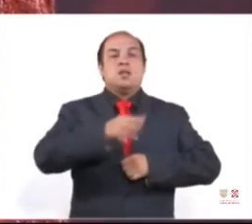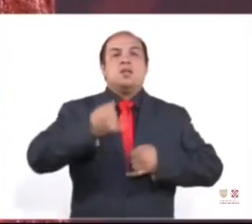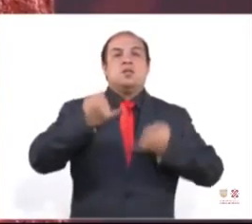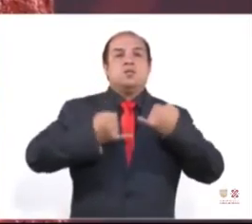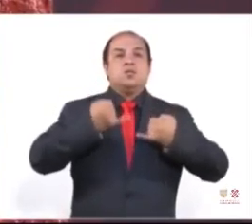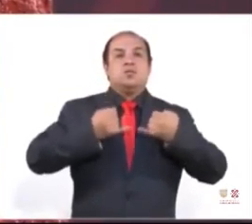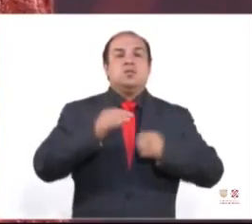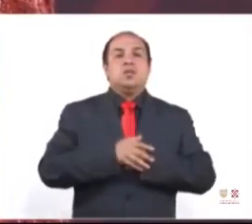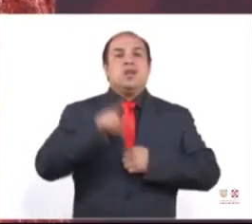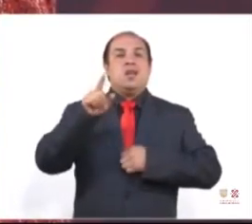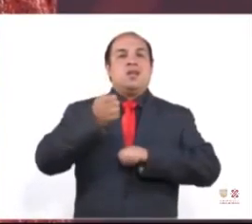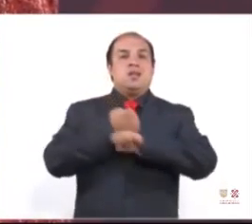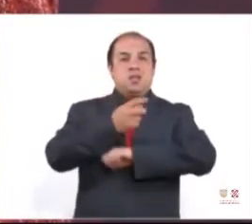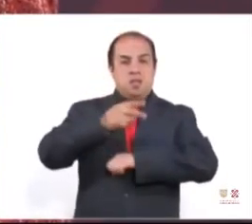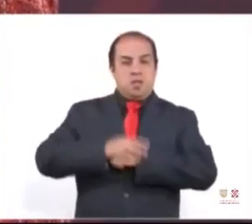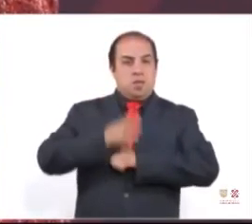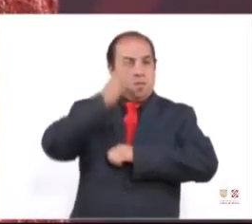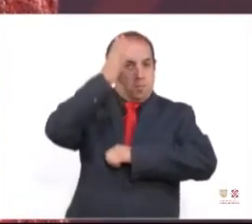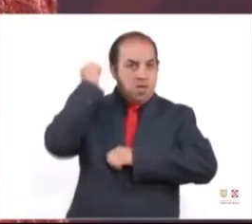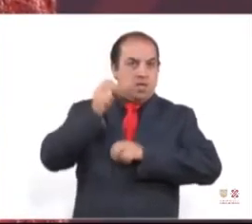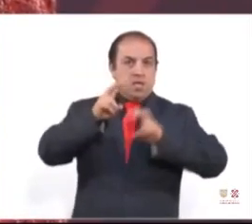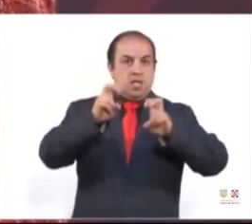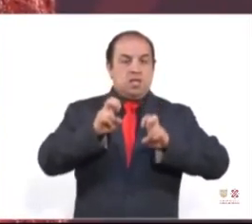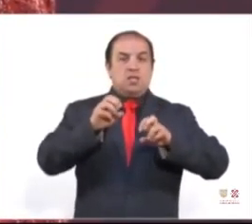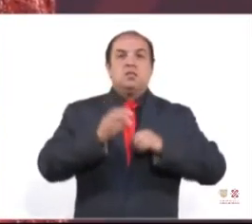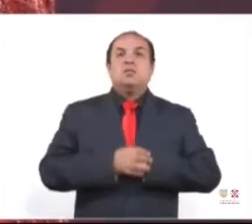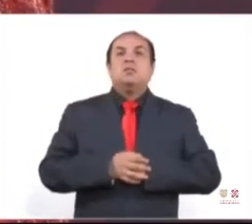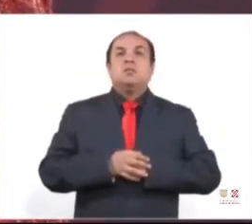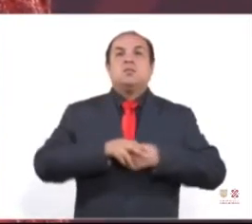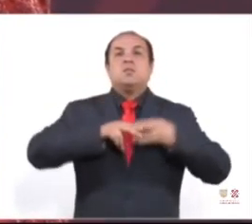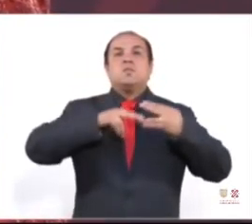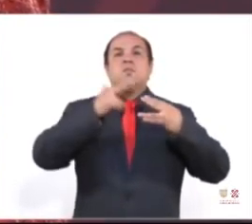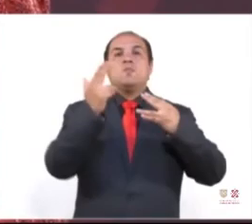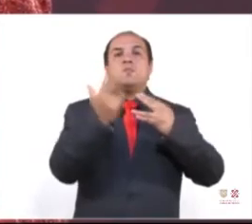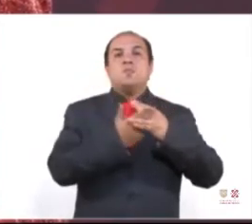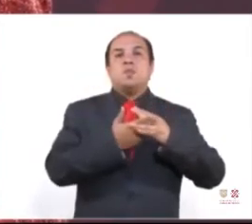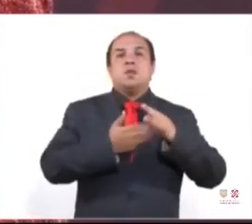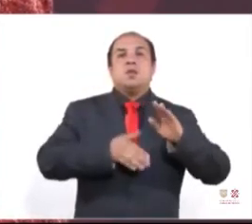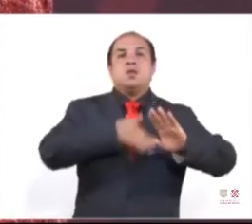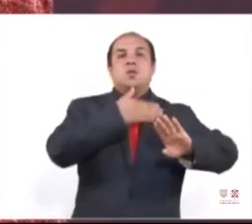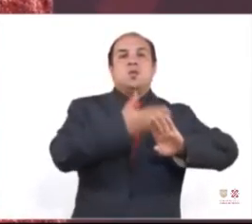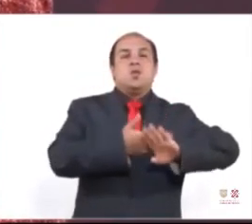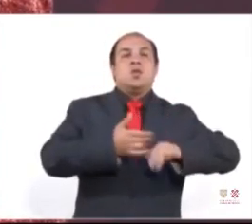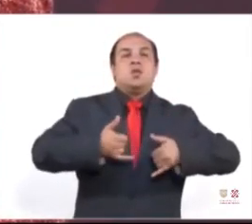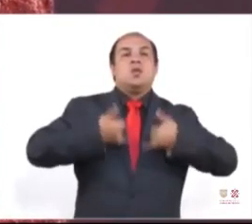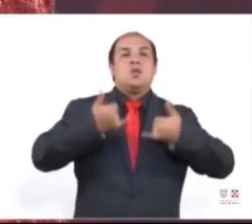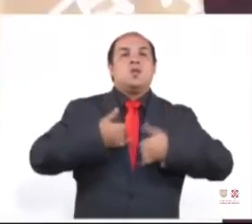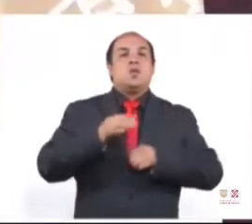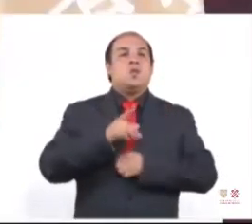del Estado de Morelos en el caso del feminicidio de la joven Ariadna.